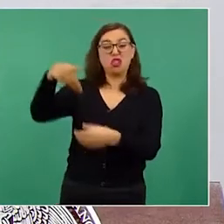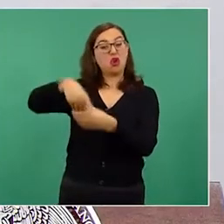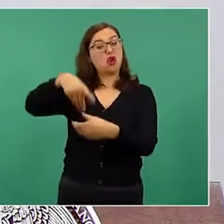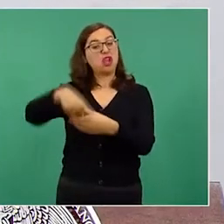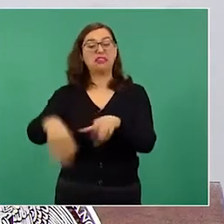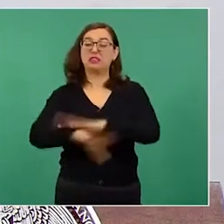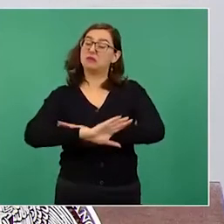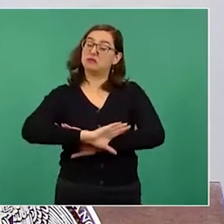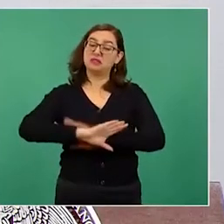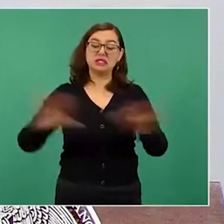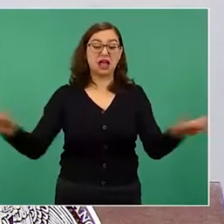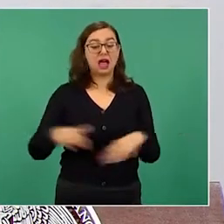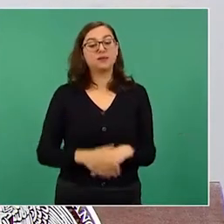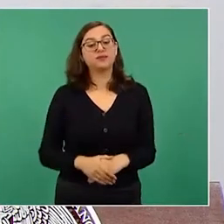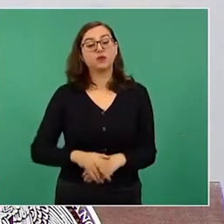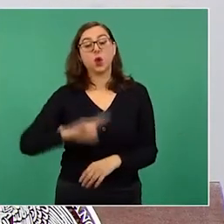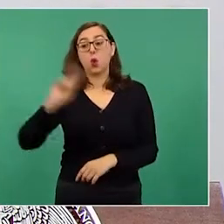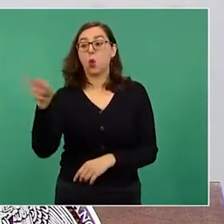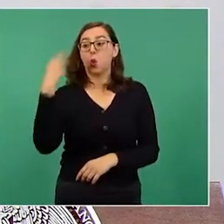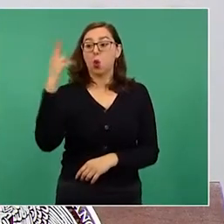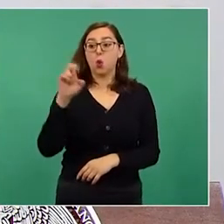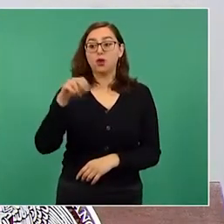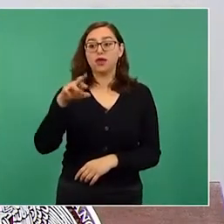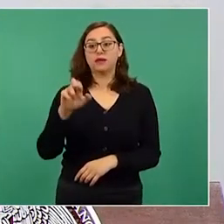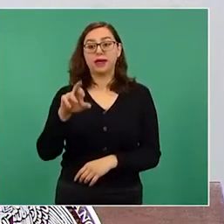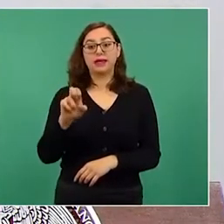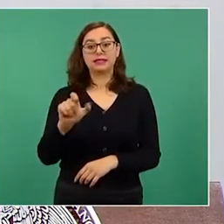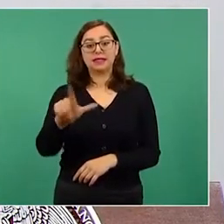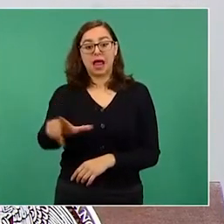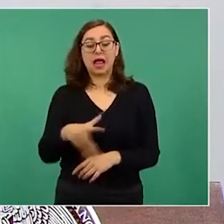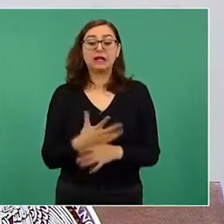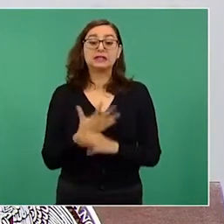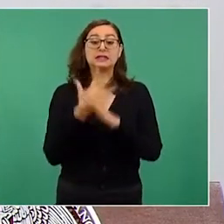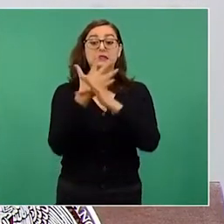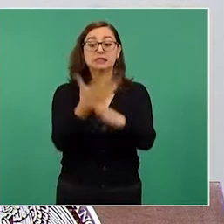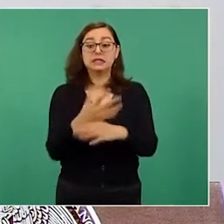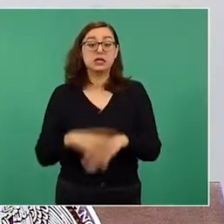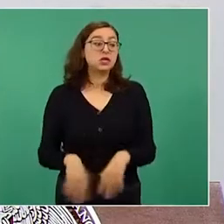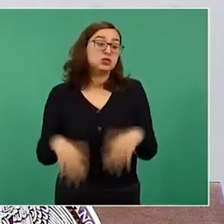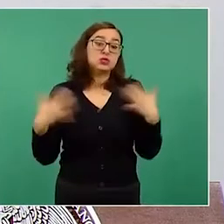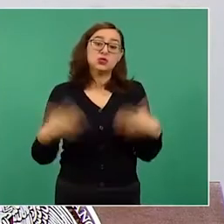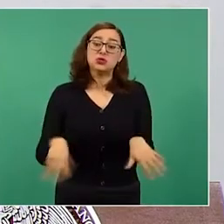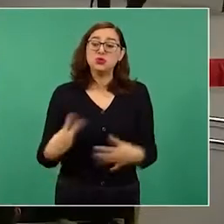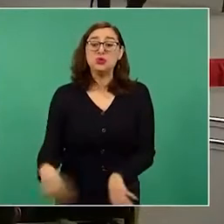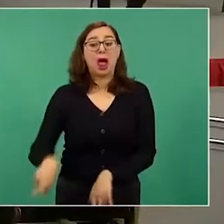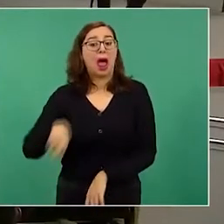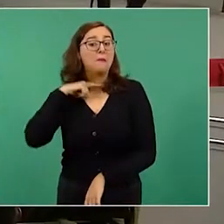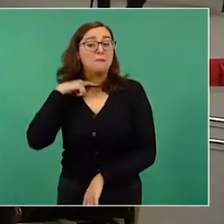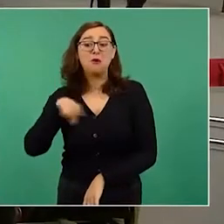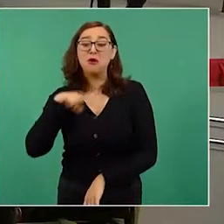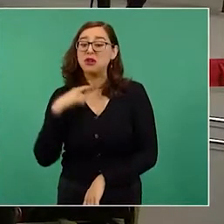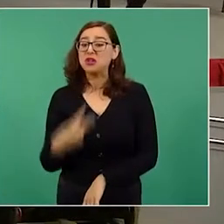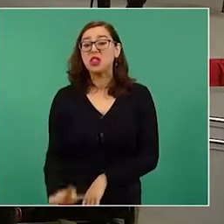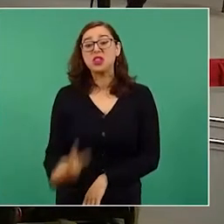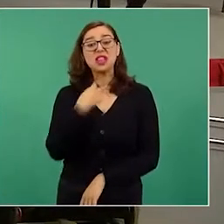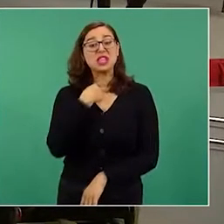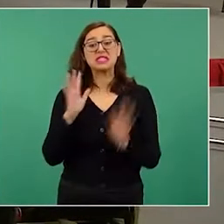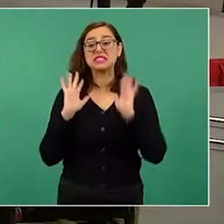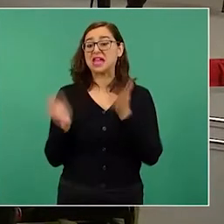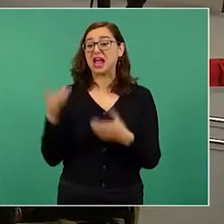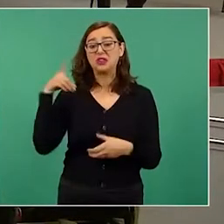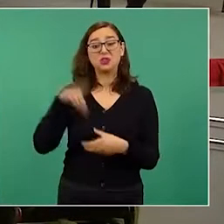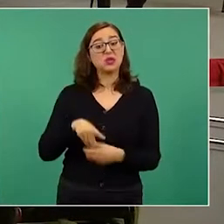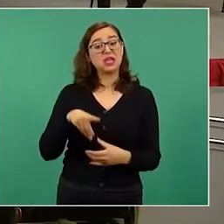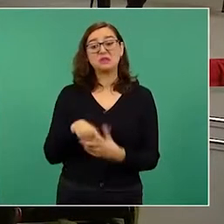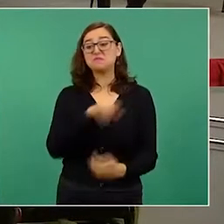pondrán en jaque a las organizaciones de la sociedad civil. Pero no es verdad, todo es mentira. Las